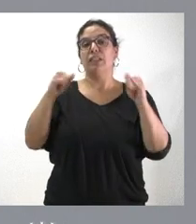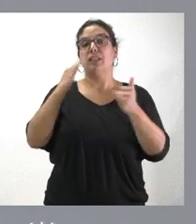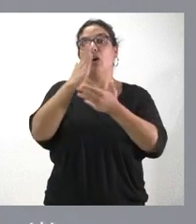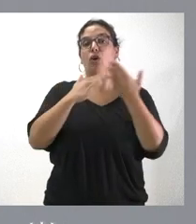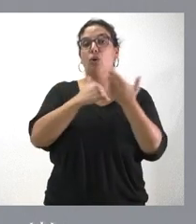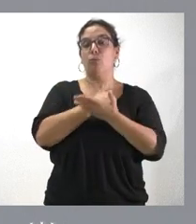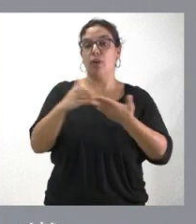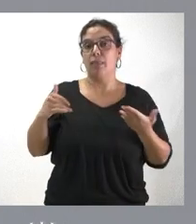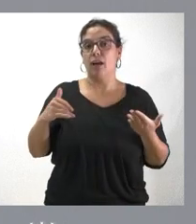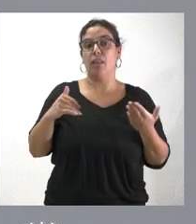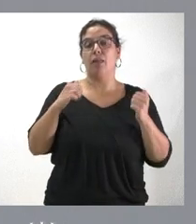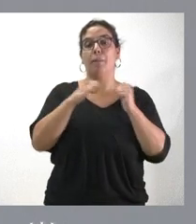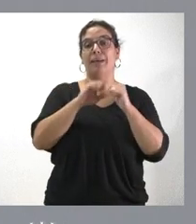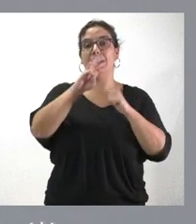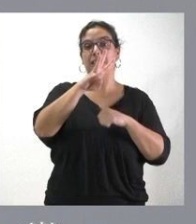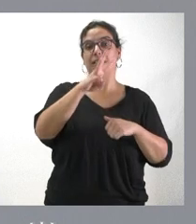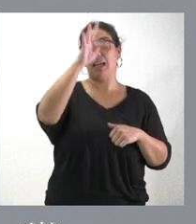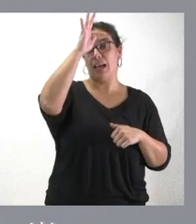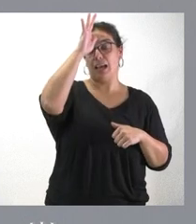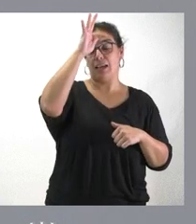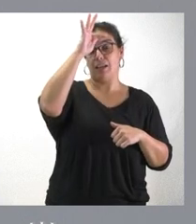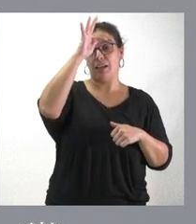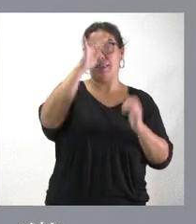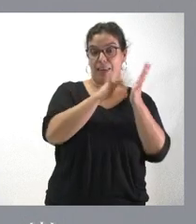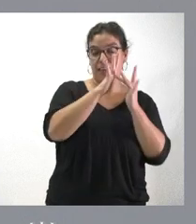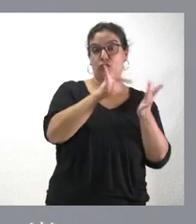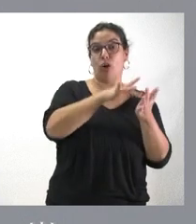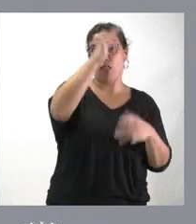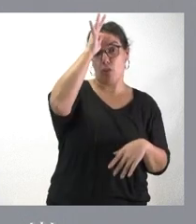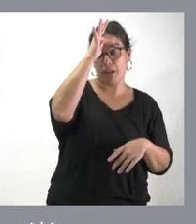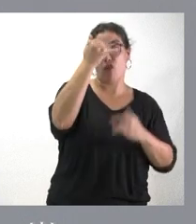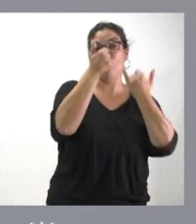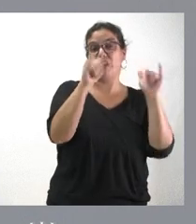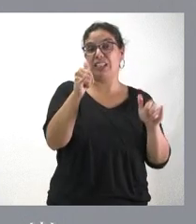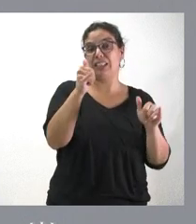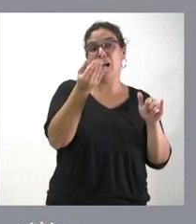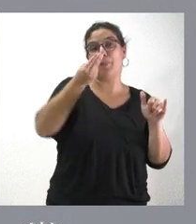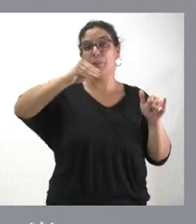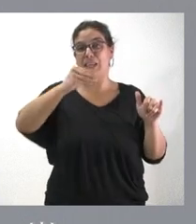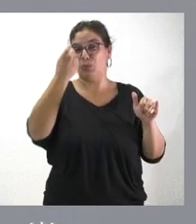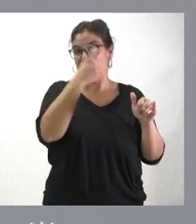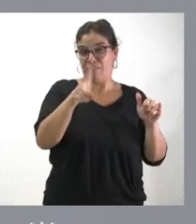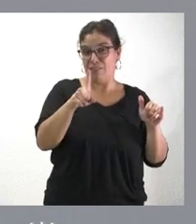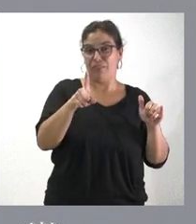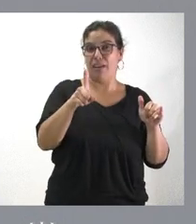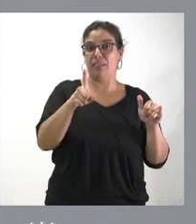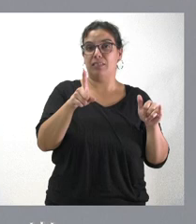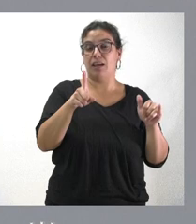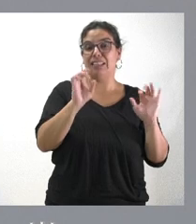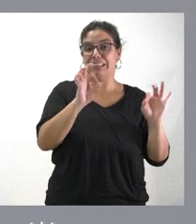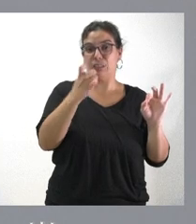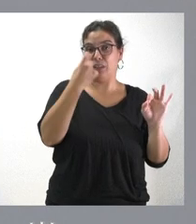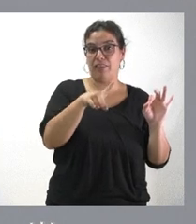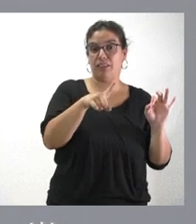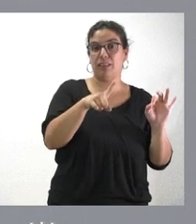el 23 de abril fue domingo. No fue necesario añadir allí una fiesta autonómica específica,